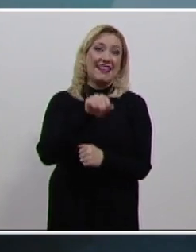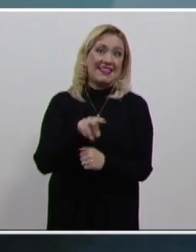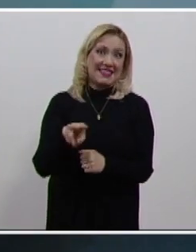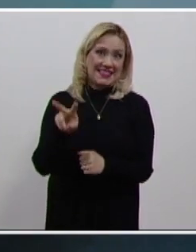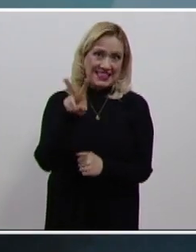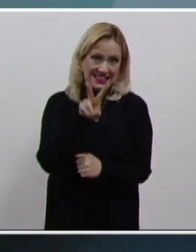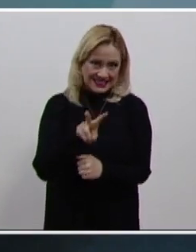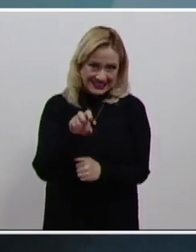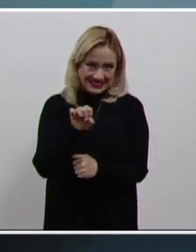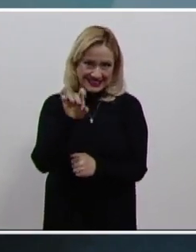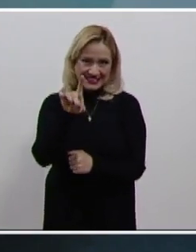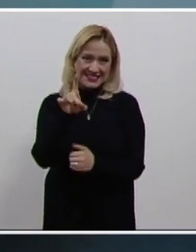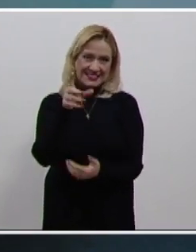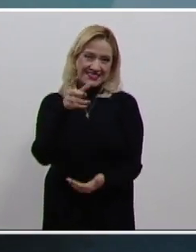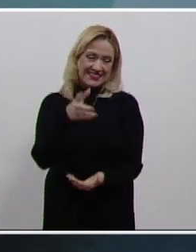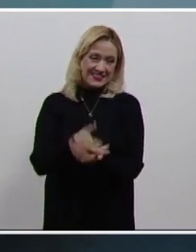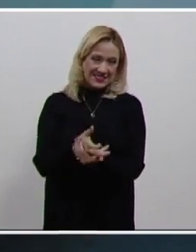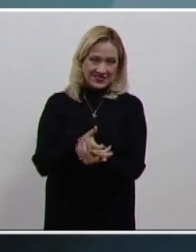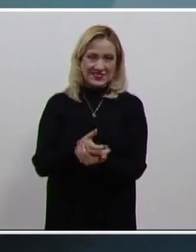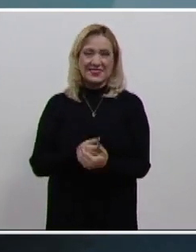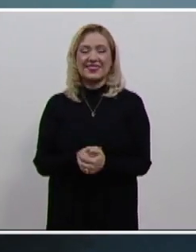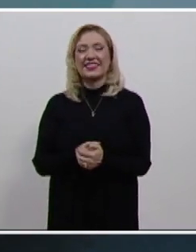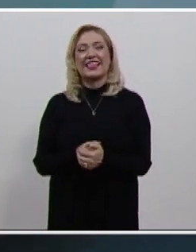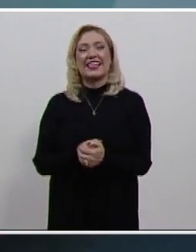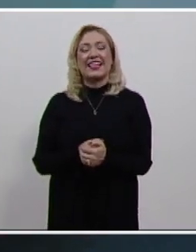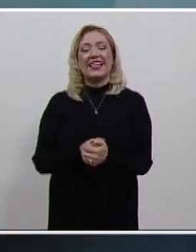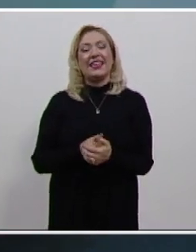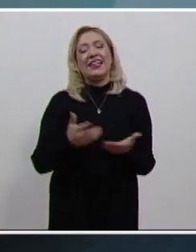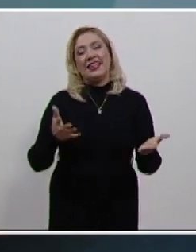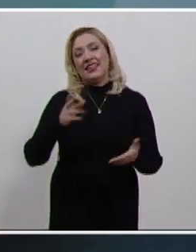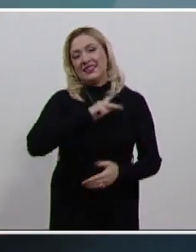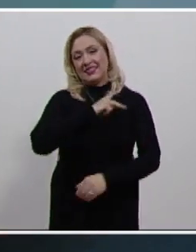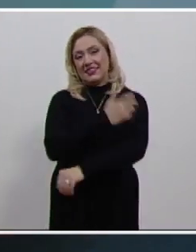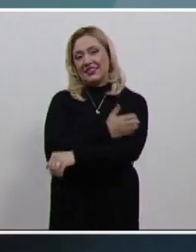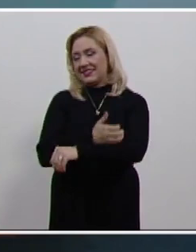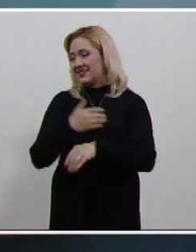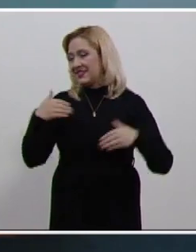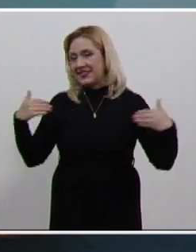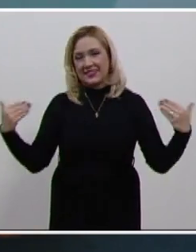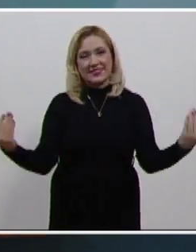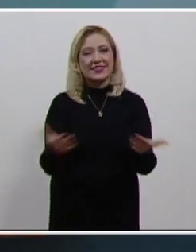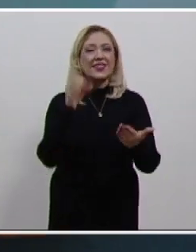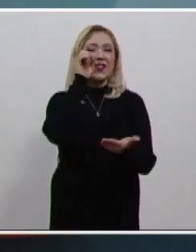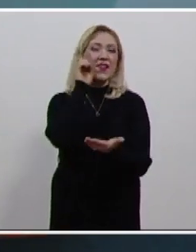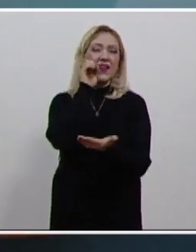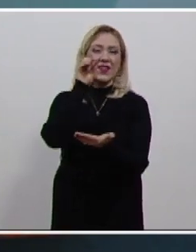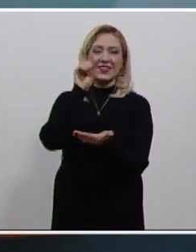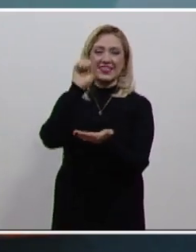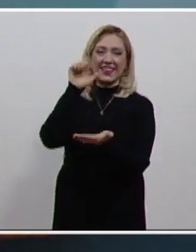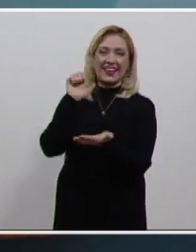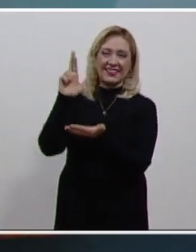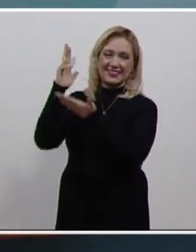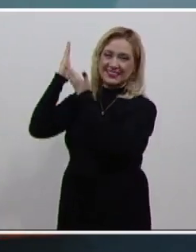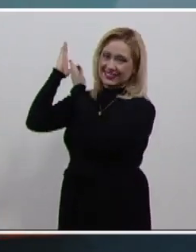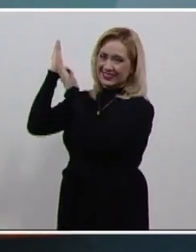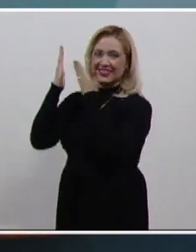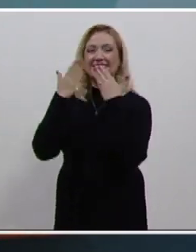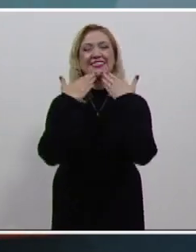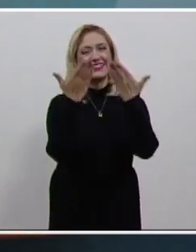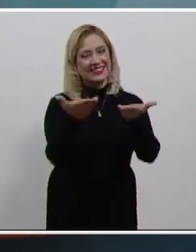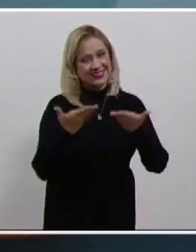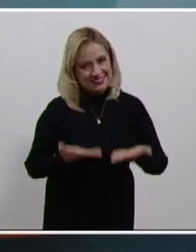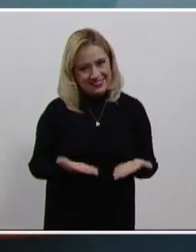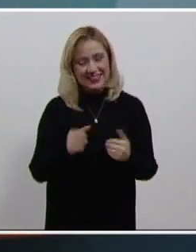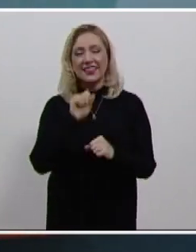Fin de semana y bueno pues a nombre de todo este equipo de trabajo servió Oscar González la más cordial bienvenida y